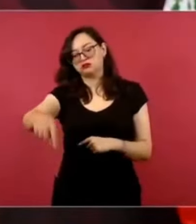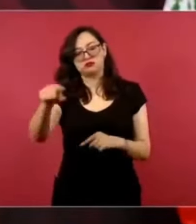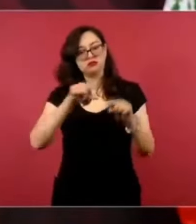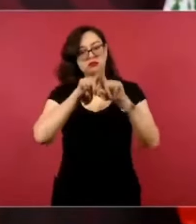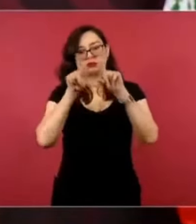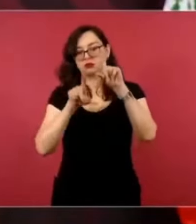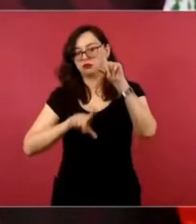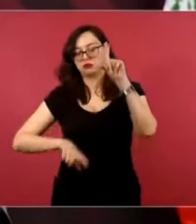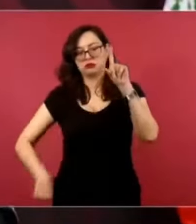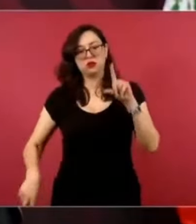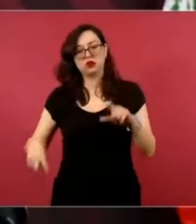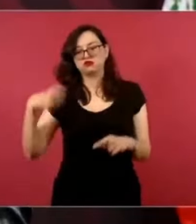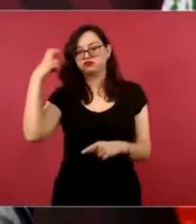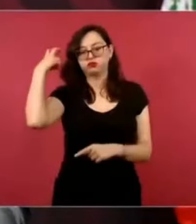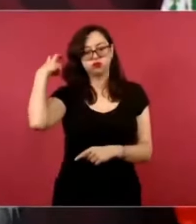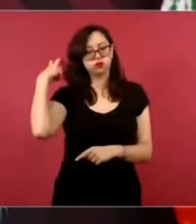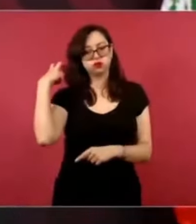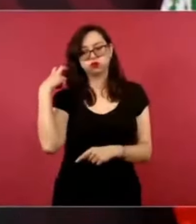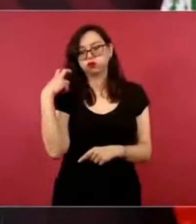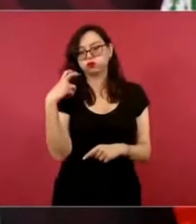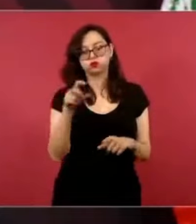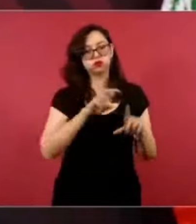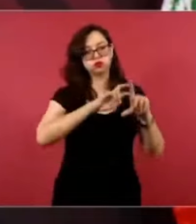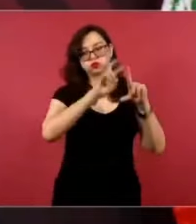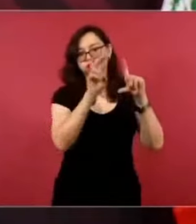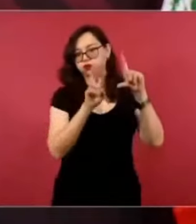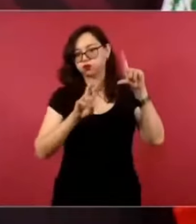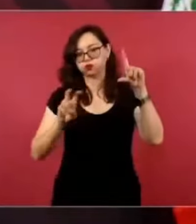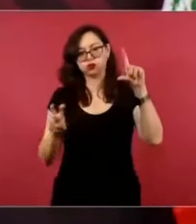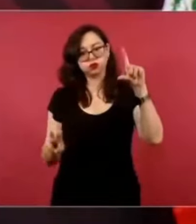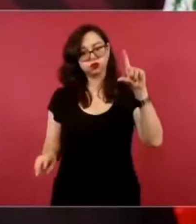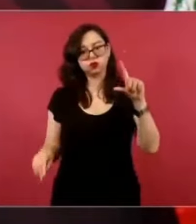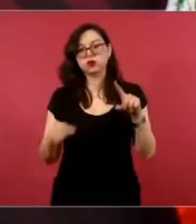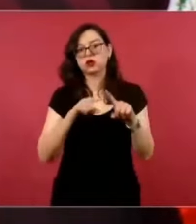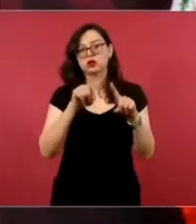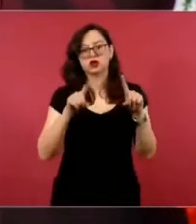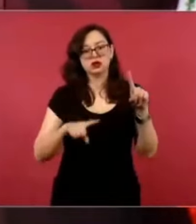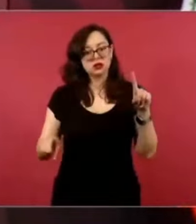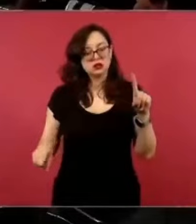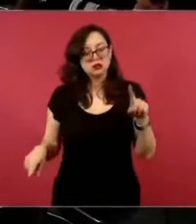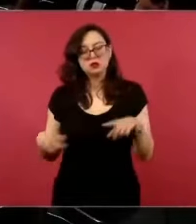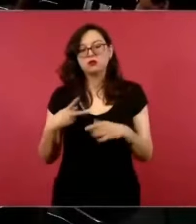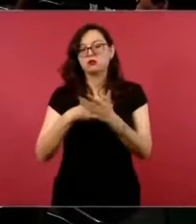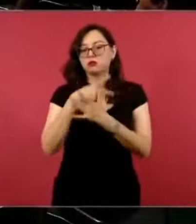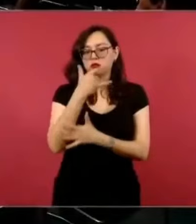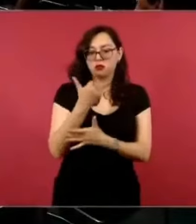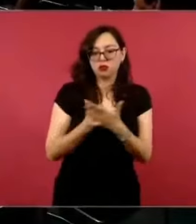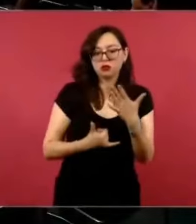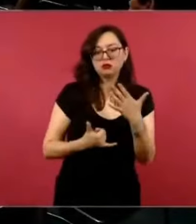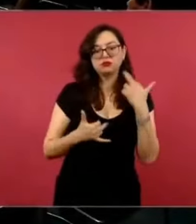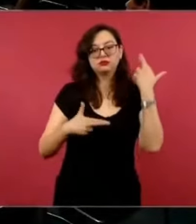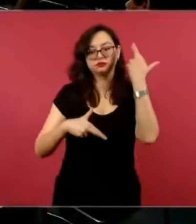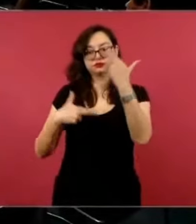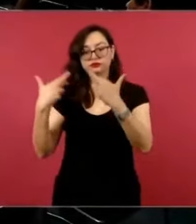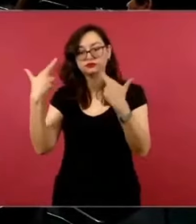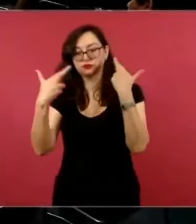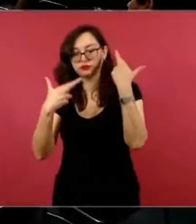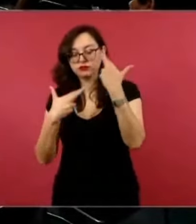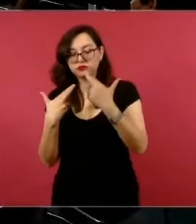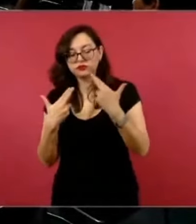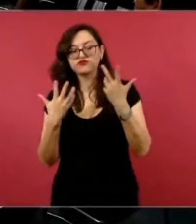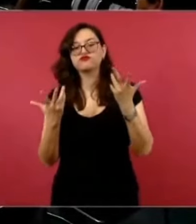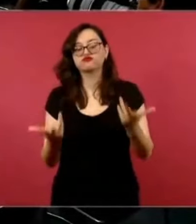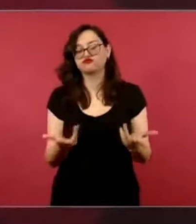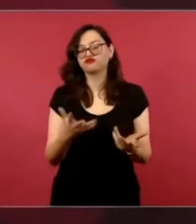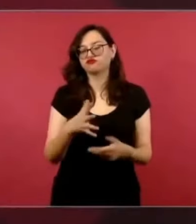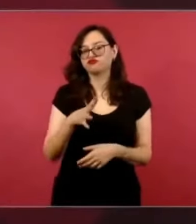revisando proyectos y poniéndonos de acuerdo